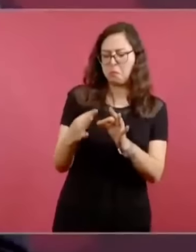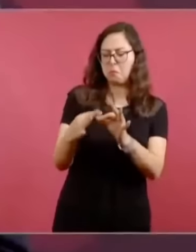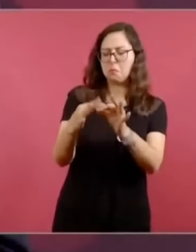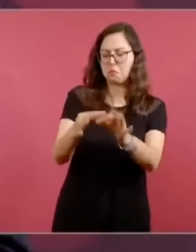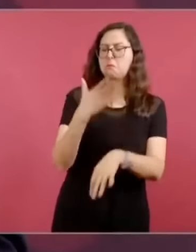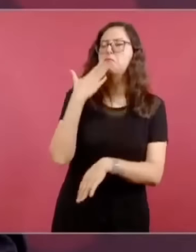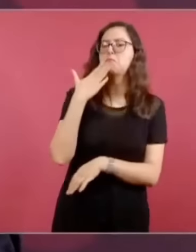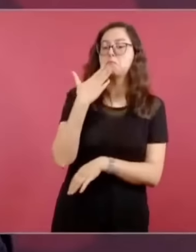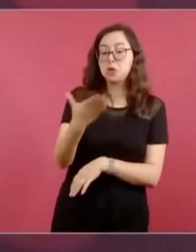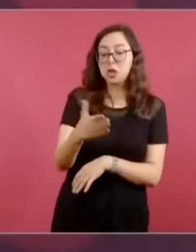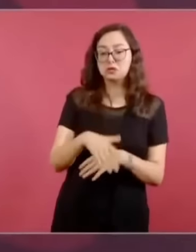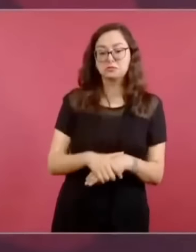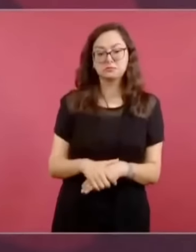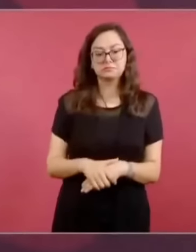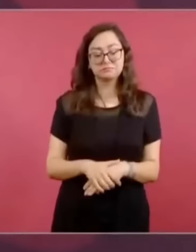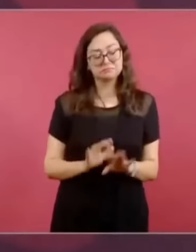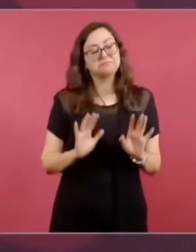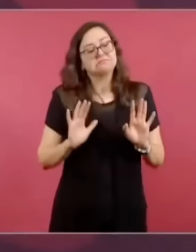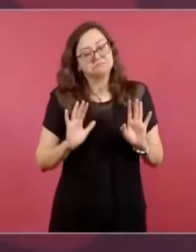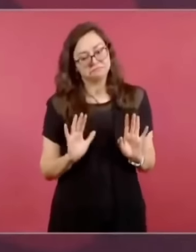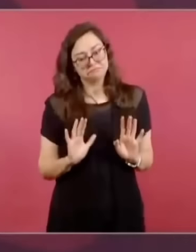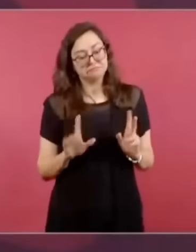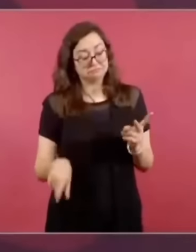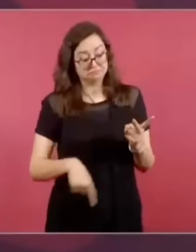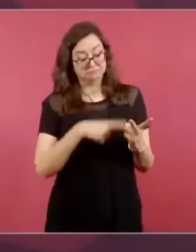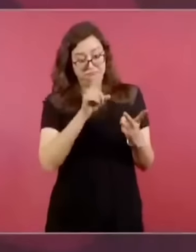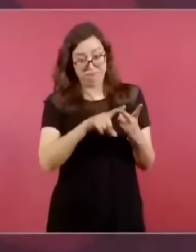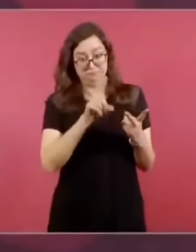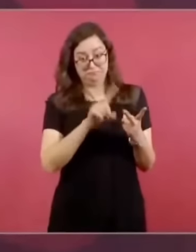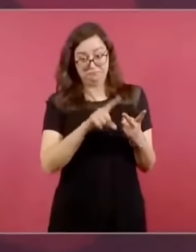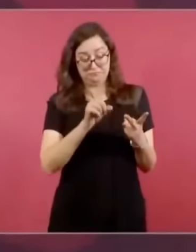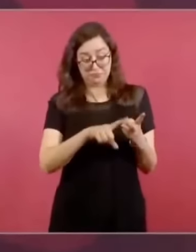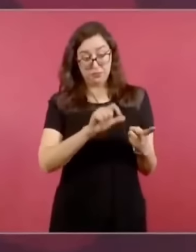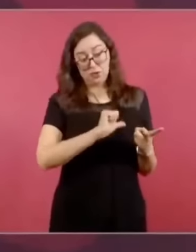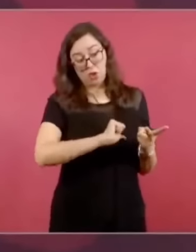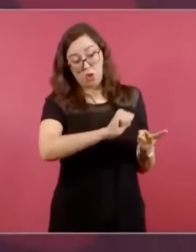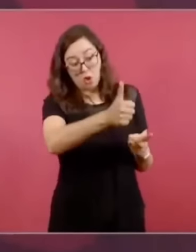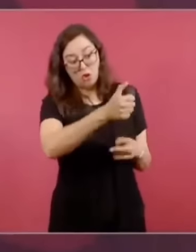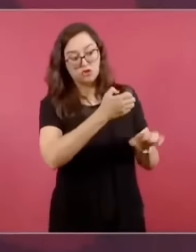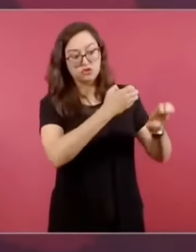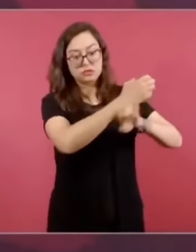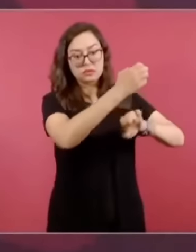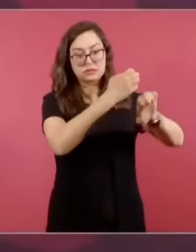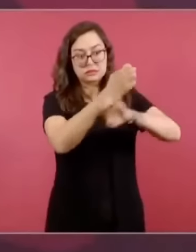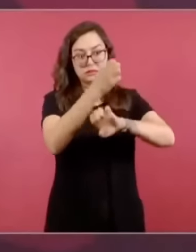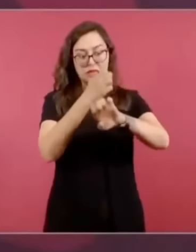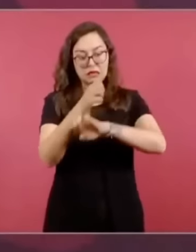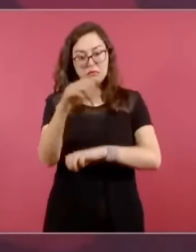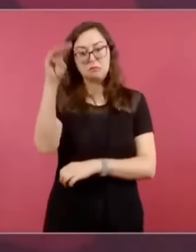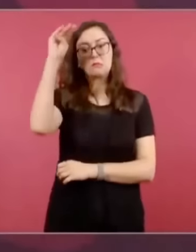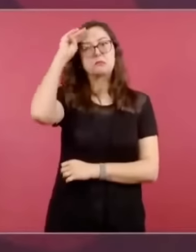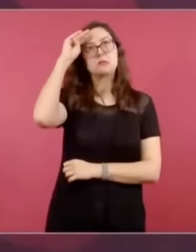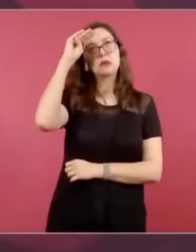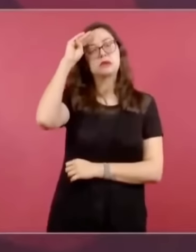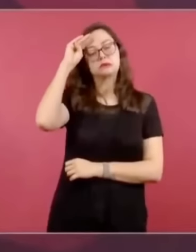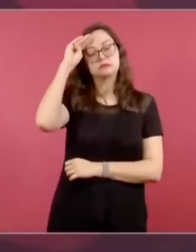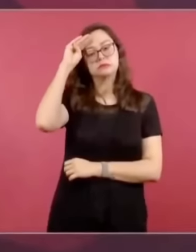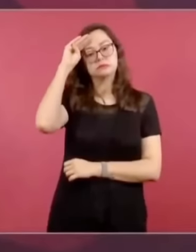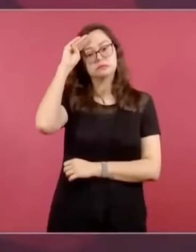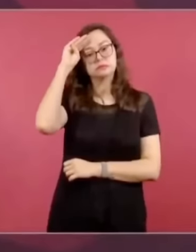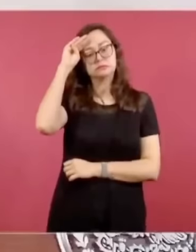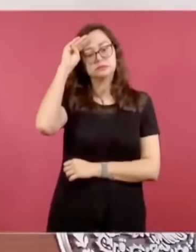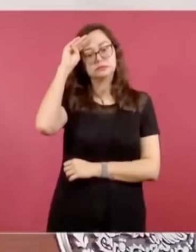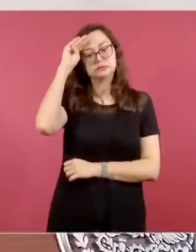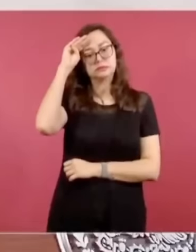Lo segundo es que no les